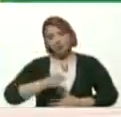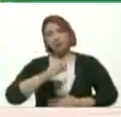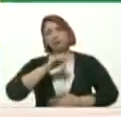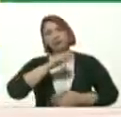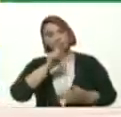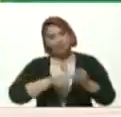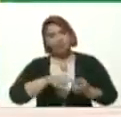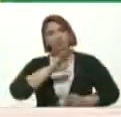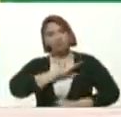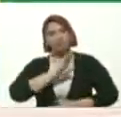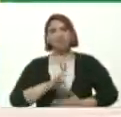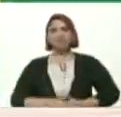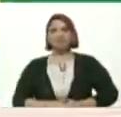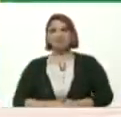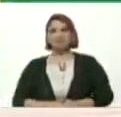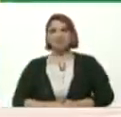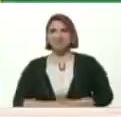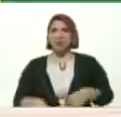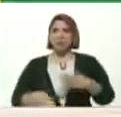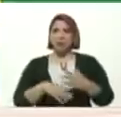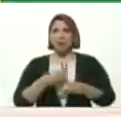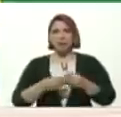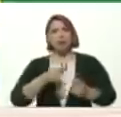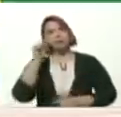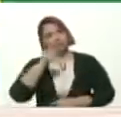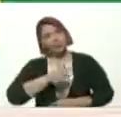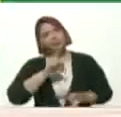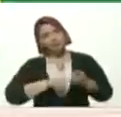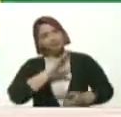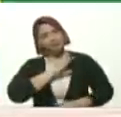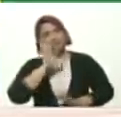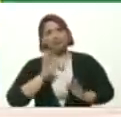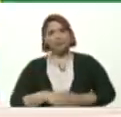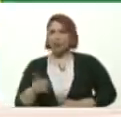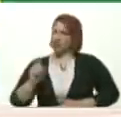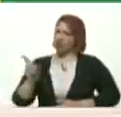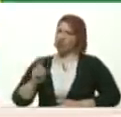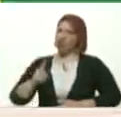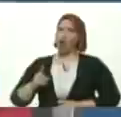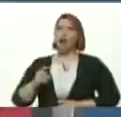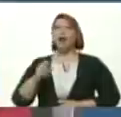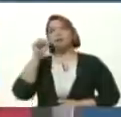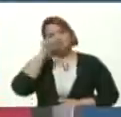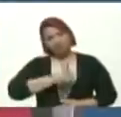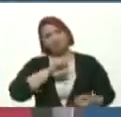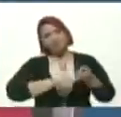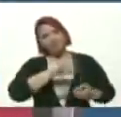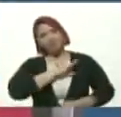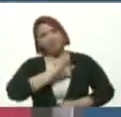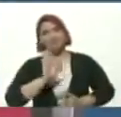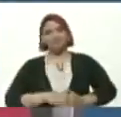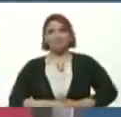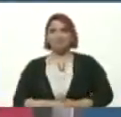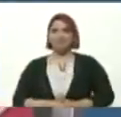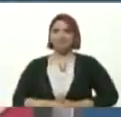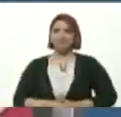Que vamos a hacer otra cosa Sicilia Que no vamos a hacer otra cosa Sicilia